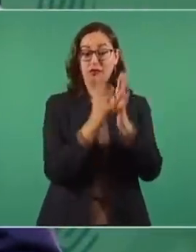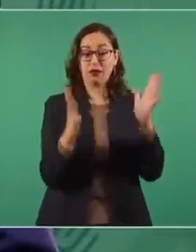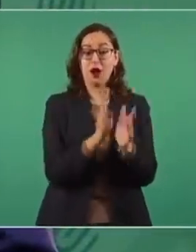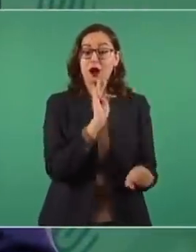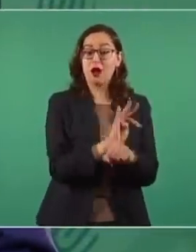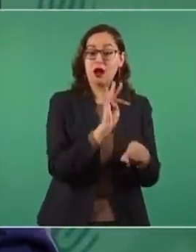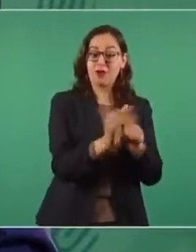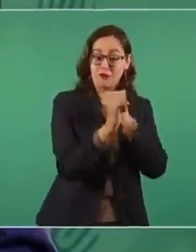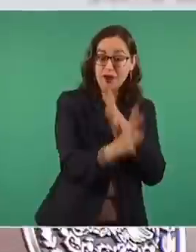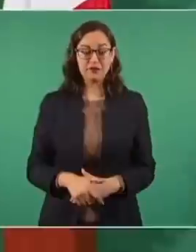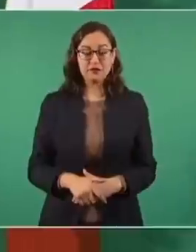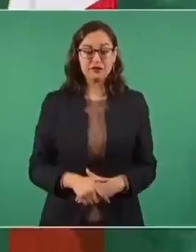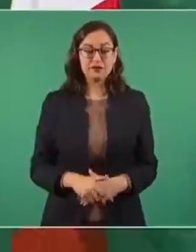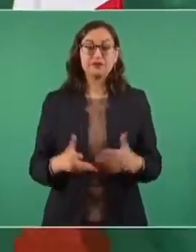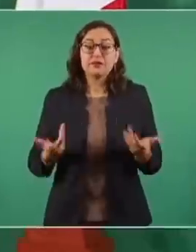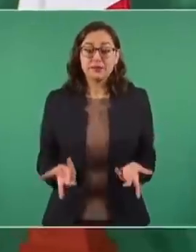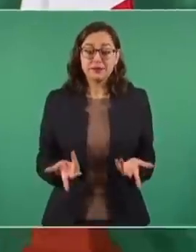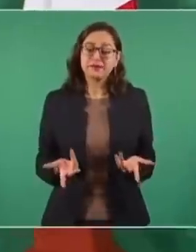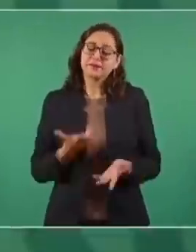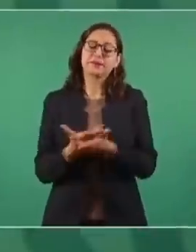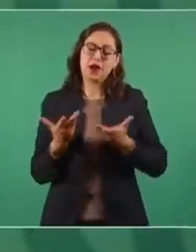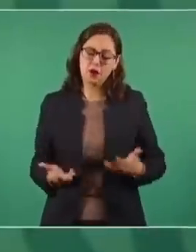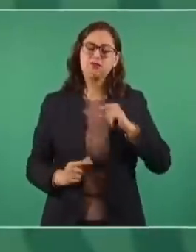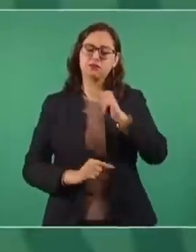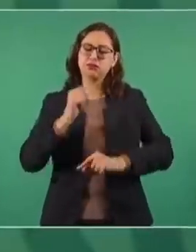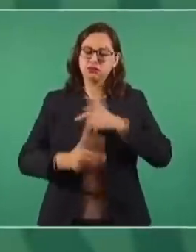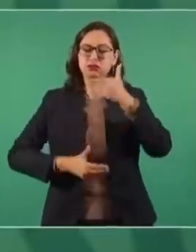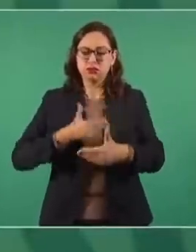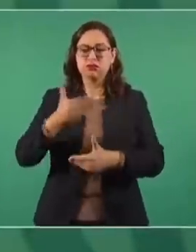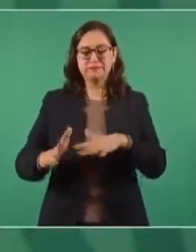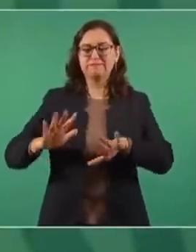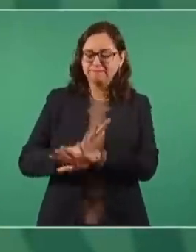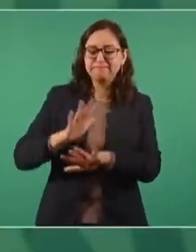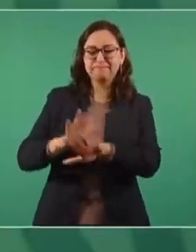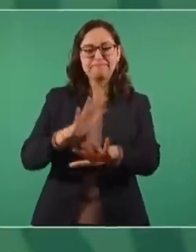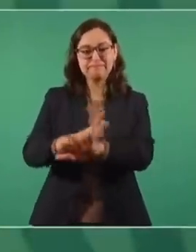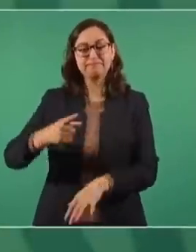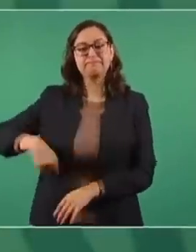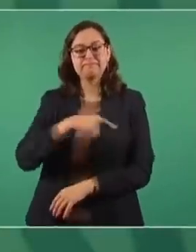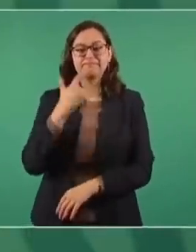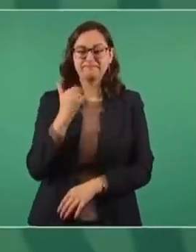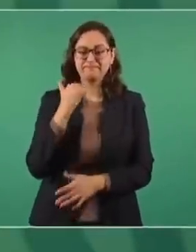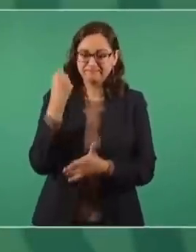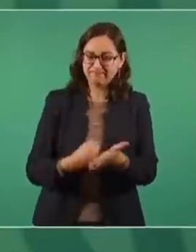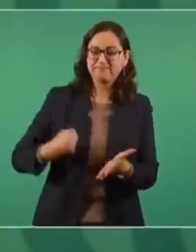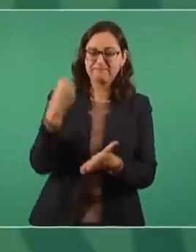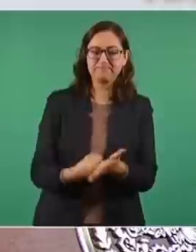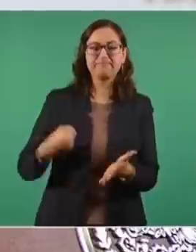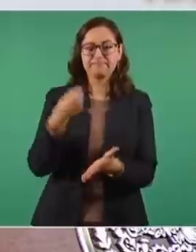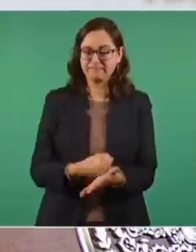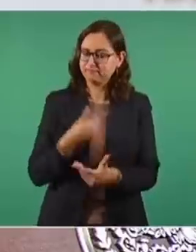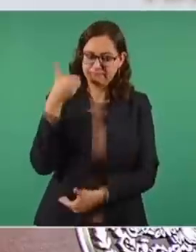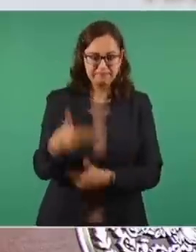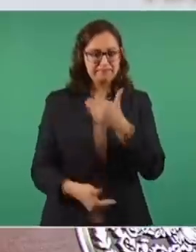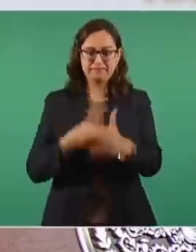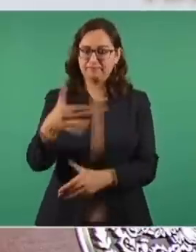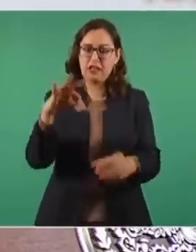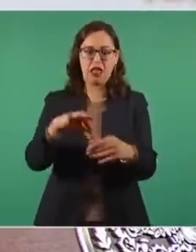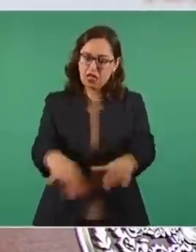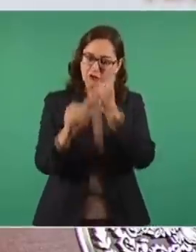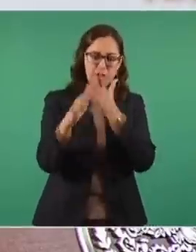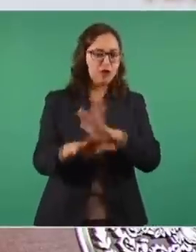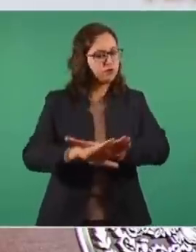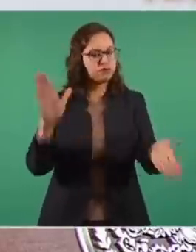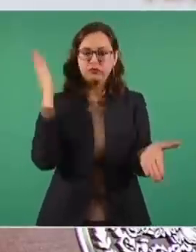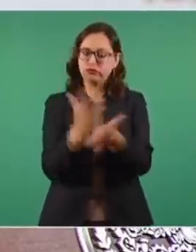Avalando. El fraude. De modo que vamos avanzando. Ahora es distinto. Y tenemos que seguir insistiendo. Hasta que se acabe. El fraude electoral.